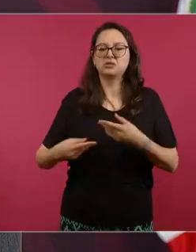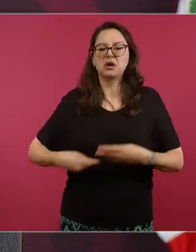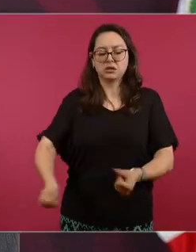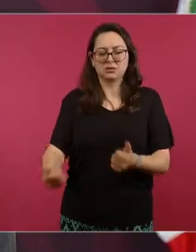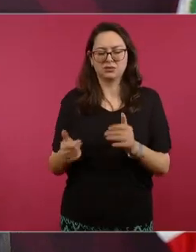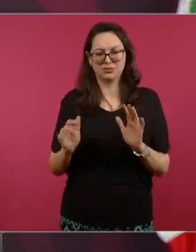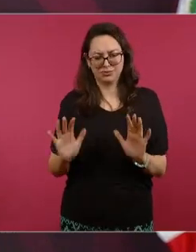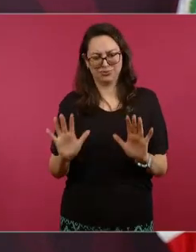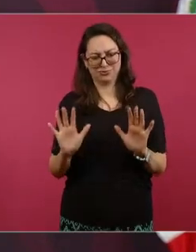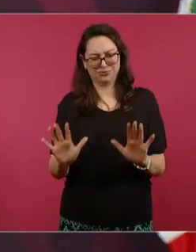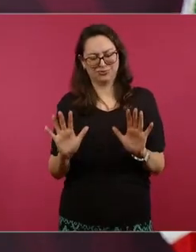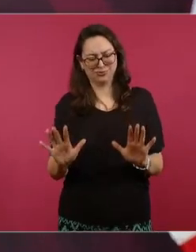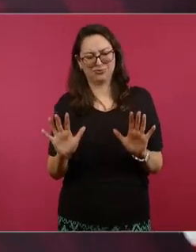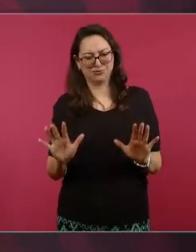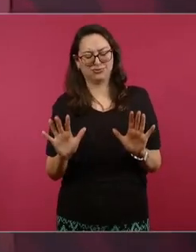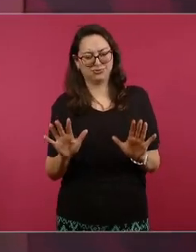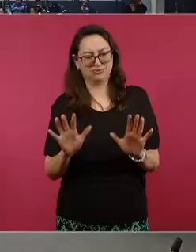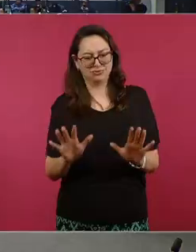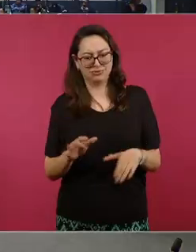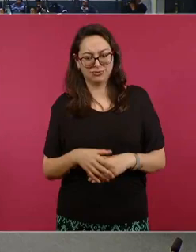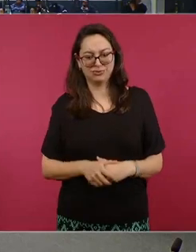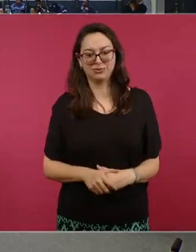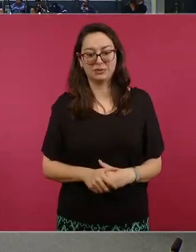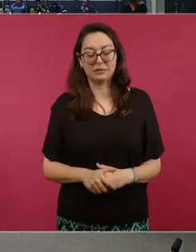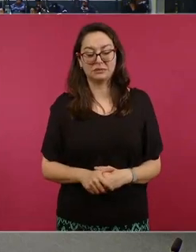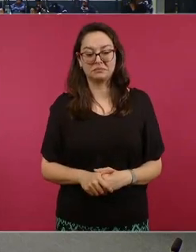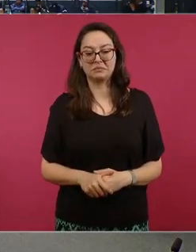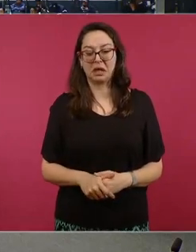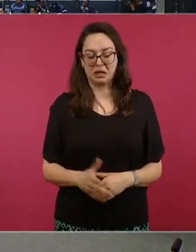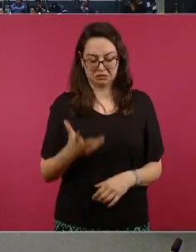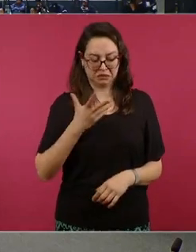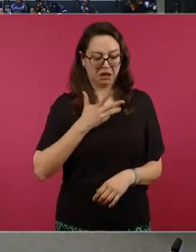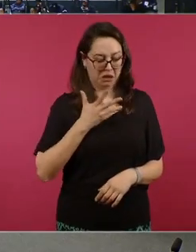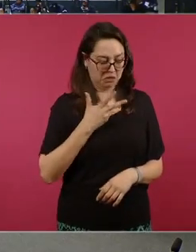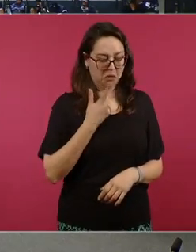ya tengo un carro